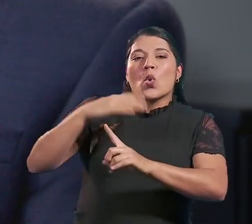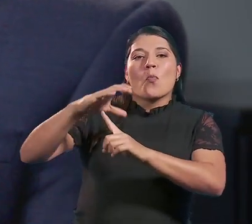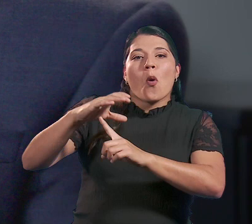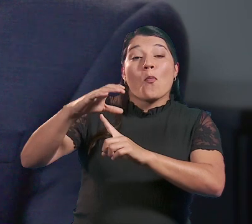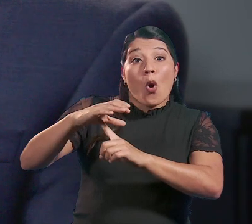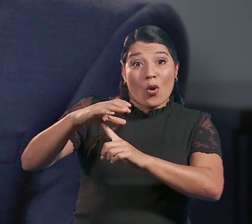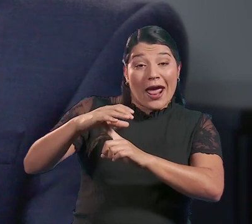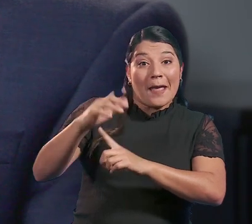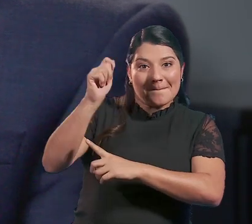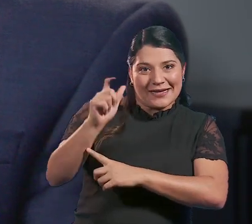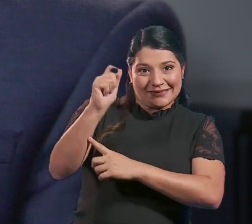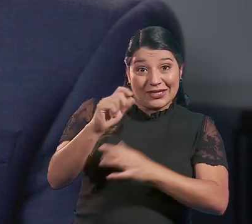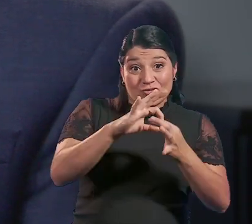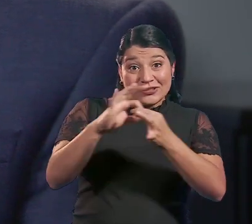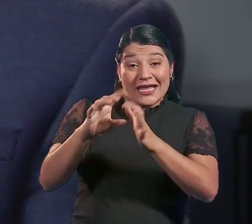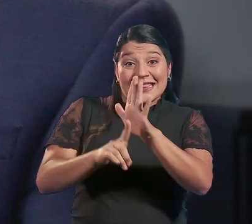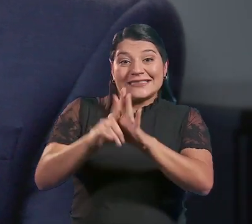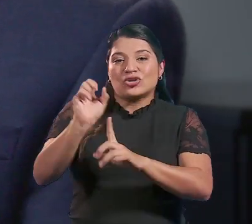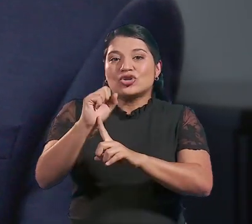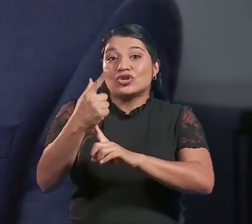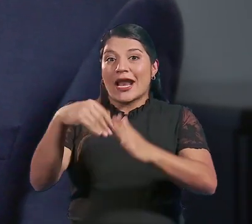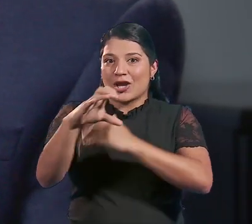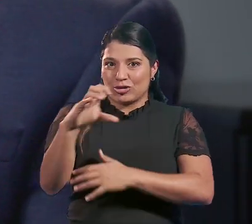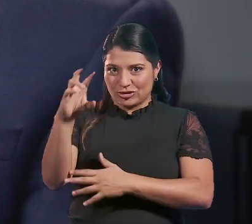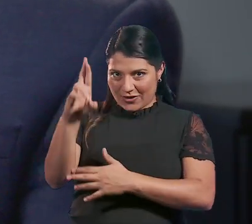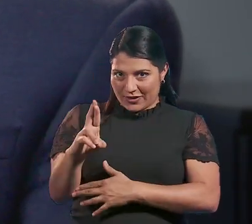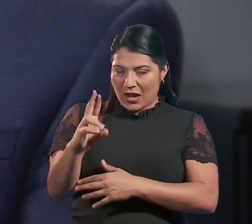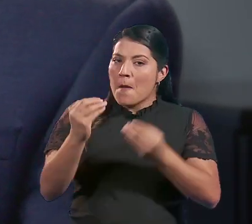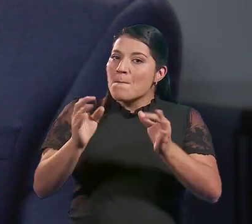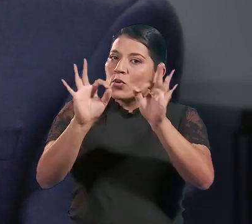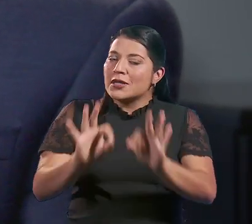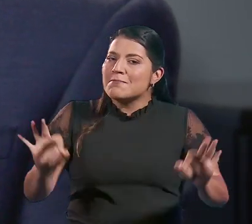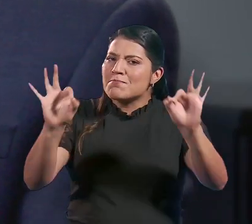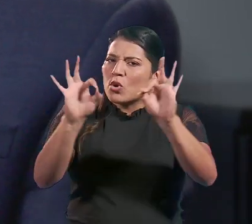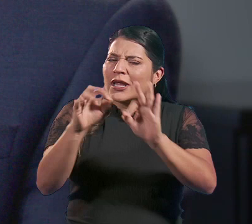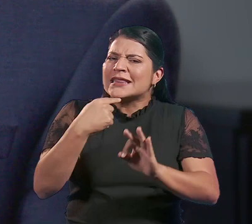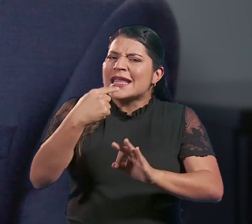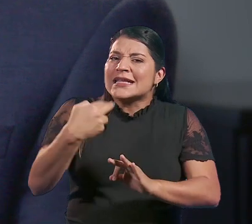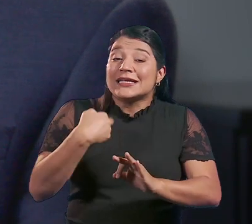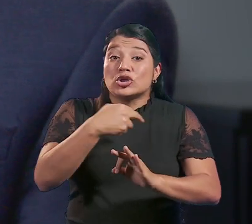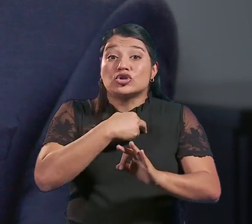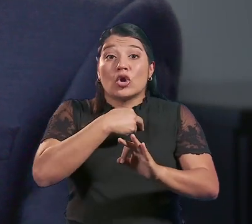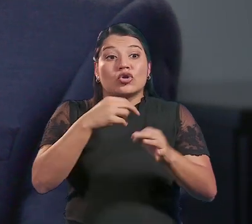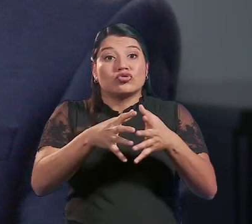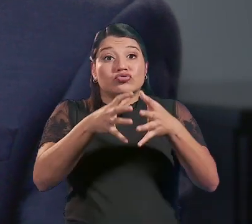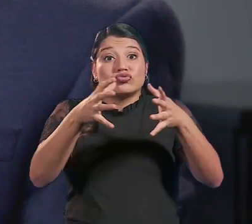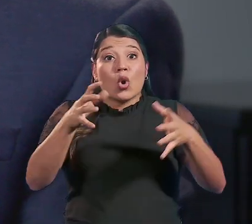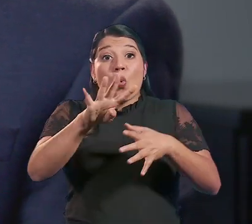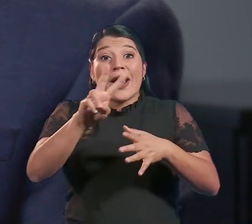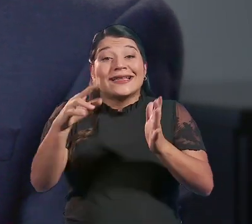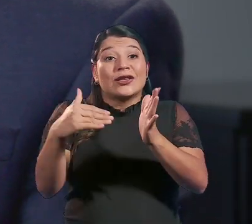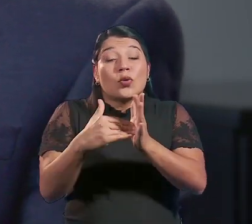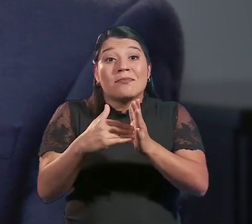función del desarrollo social costarricense. Es importante indicar que crecimos en 42 mil afiliados para tener